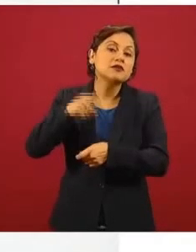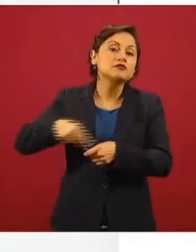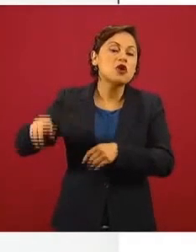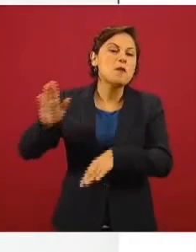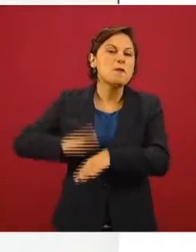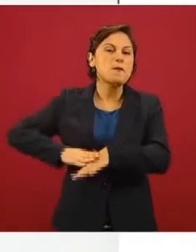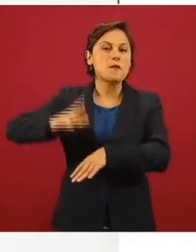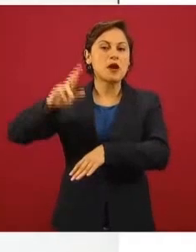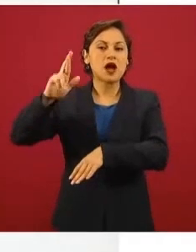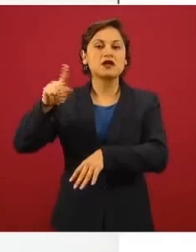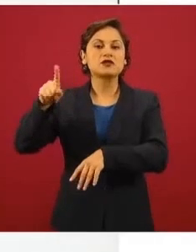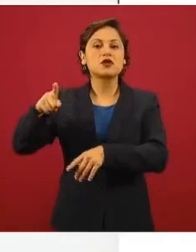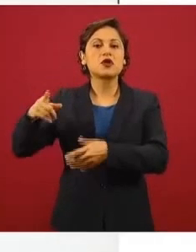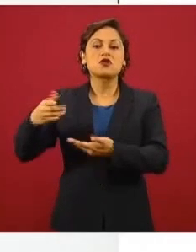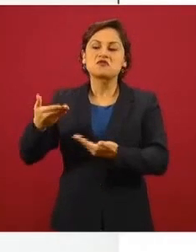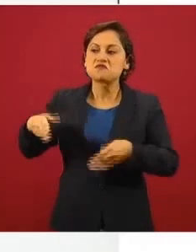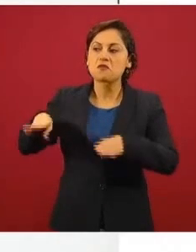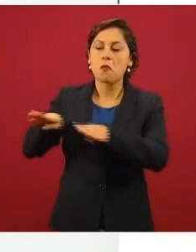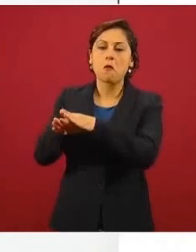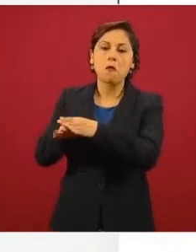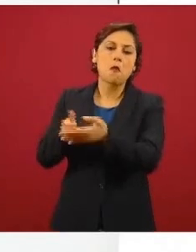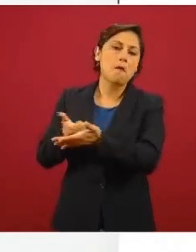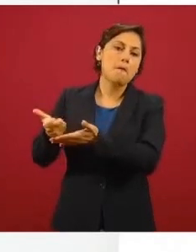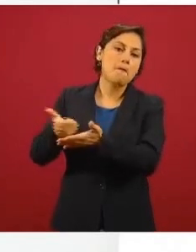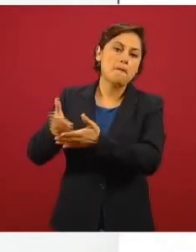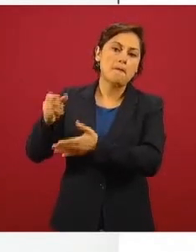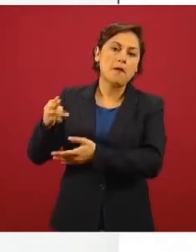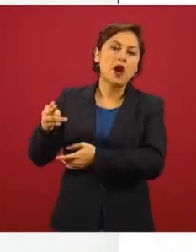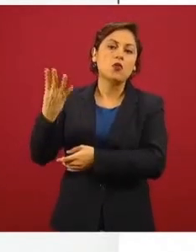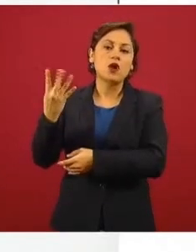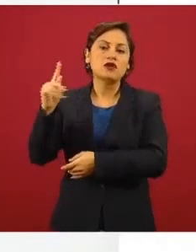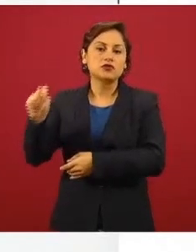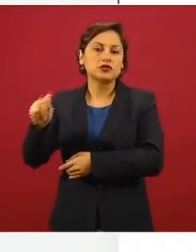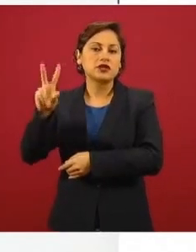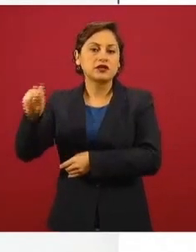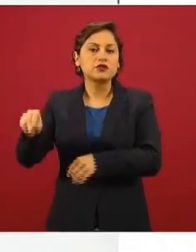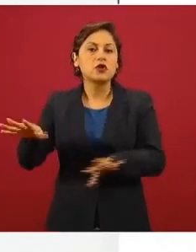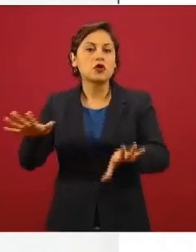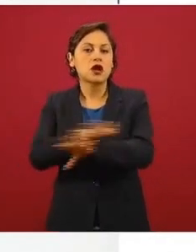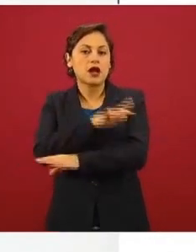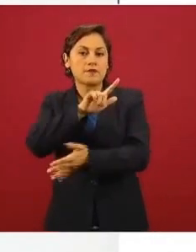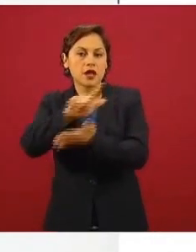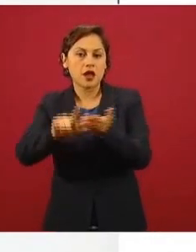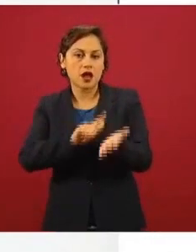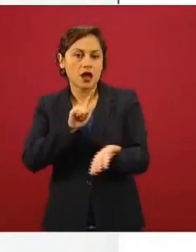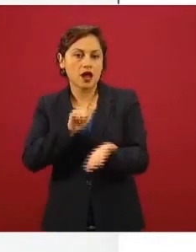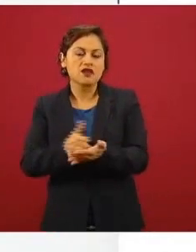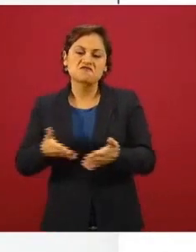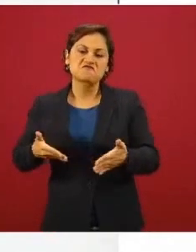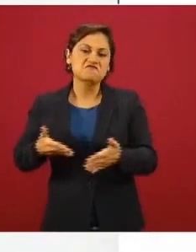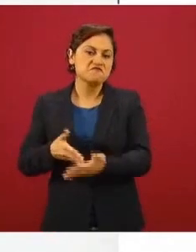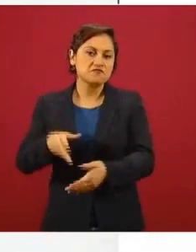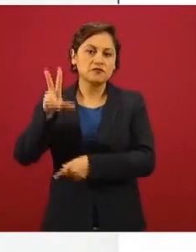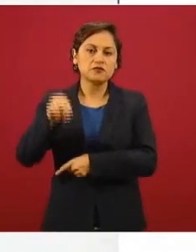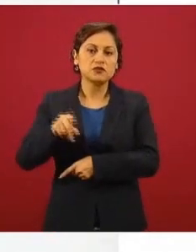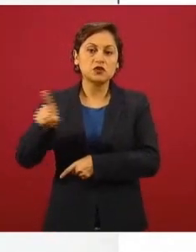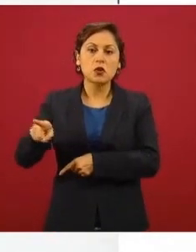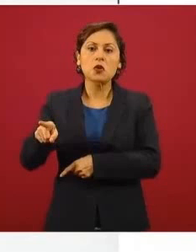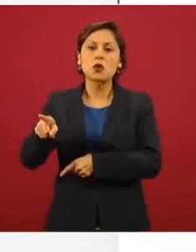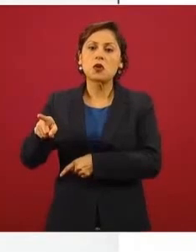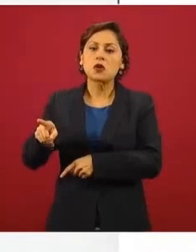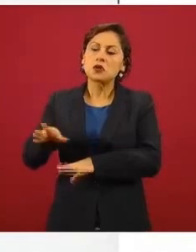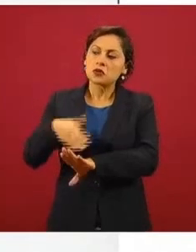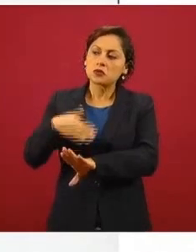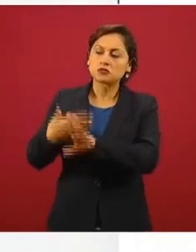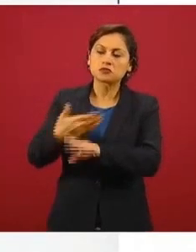cerrará la llave del presupuesto a la 4T, bloqueará las reformas legislativas lesivas, habrá un contrapeso real al presidencialismo de